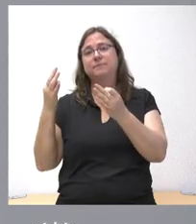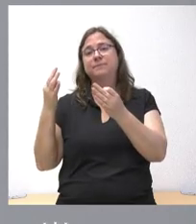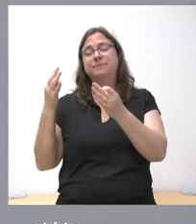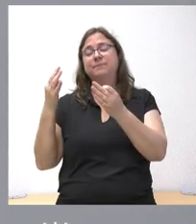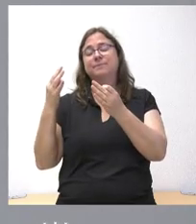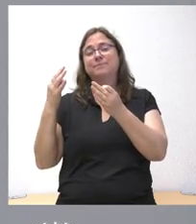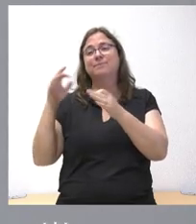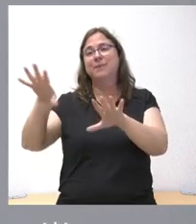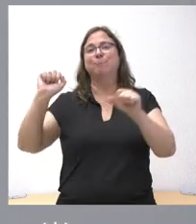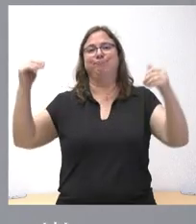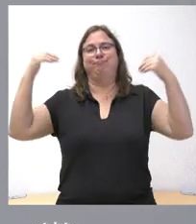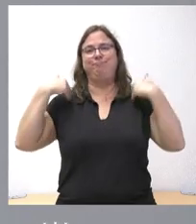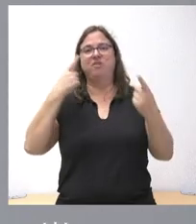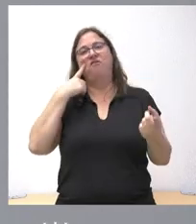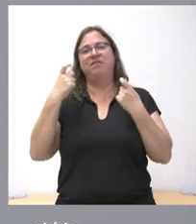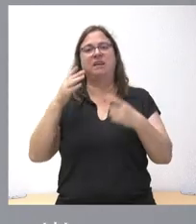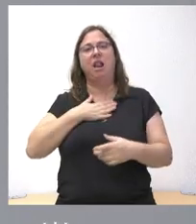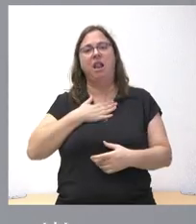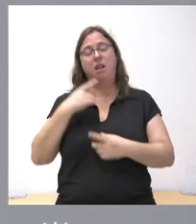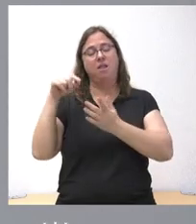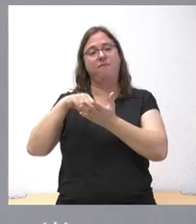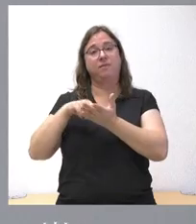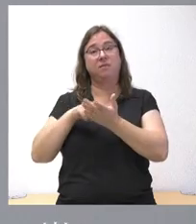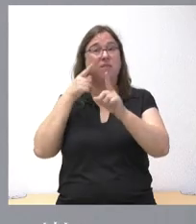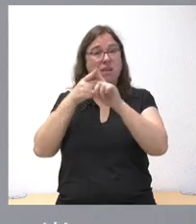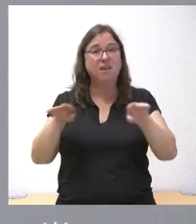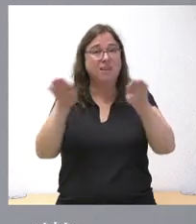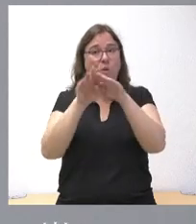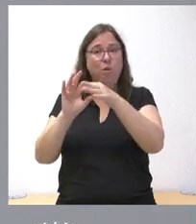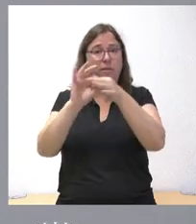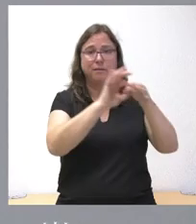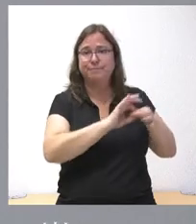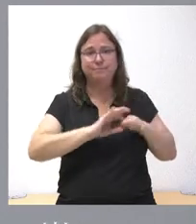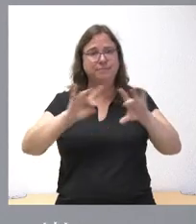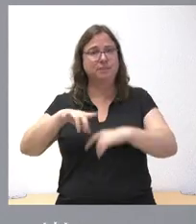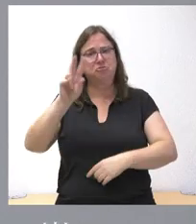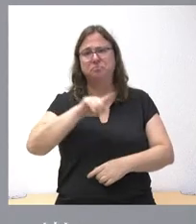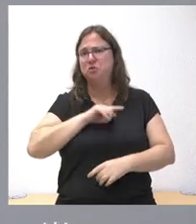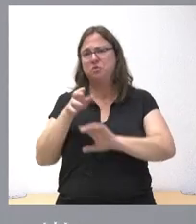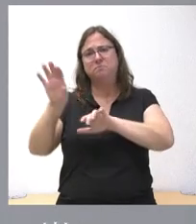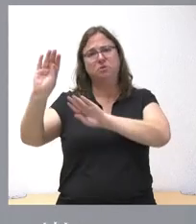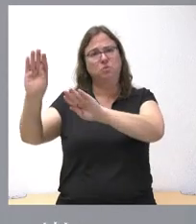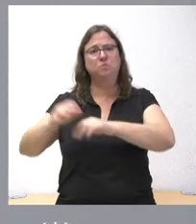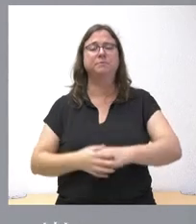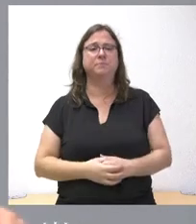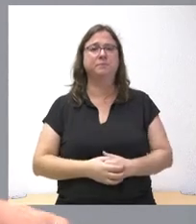soberanía fiscal y no la igualdad y la cohesión territorial entre las comunidades autónomas.